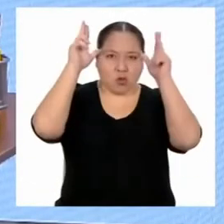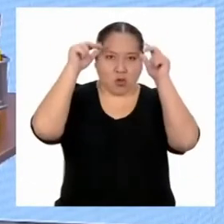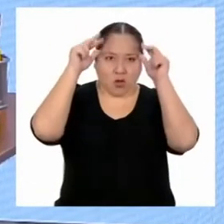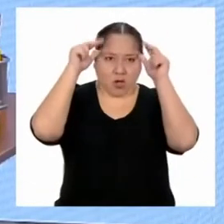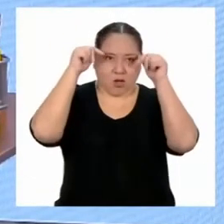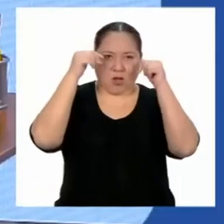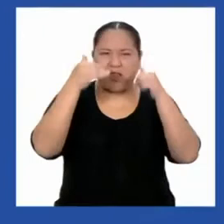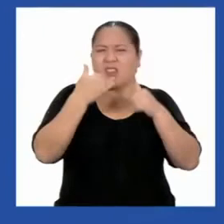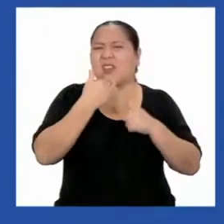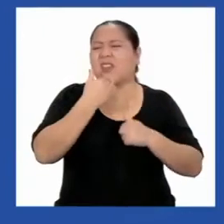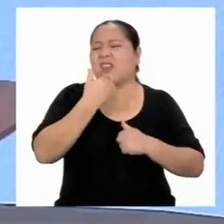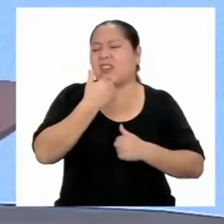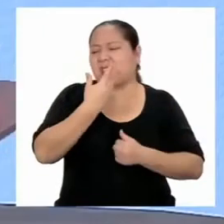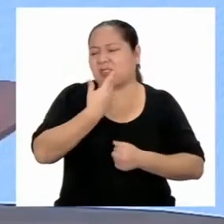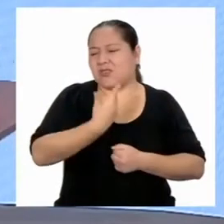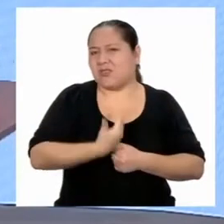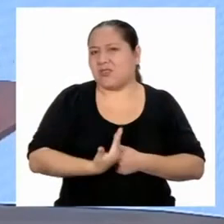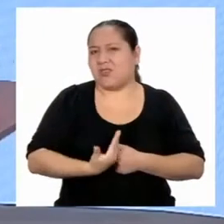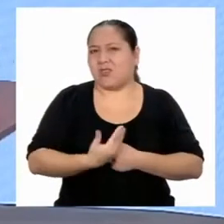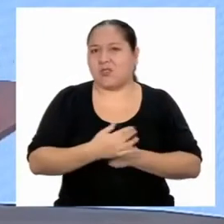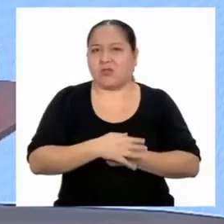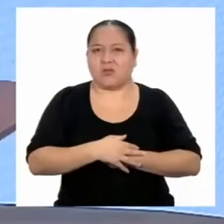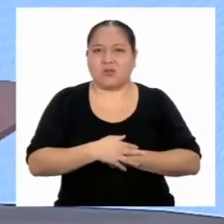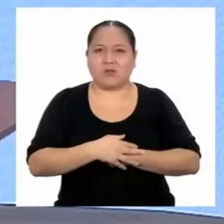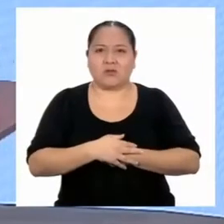¿Quién soy?